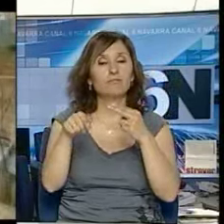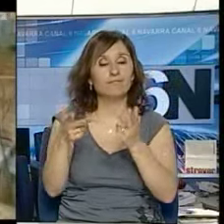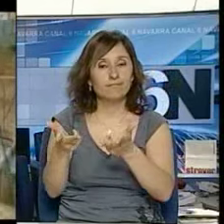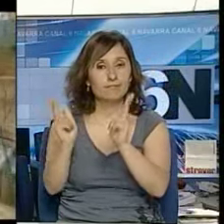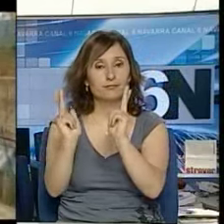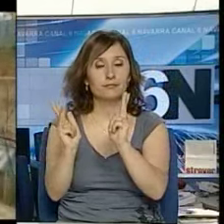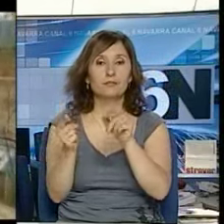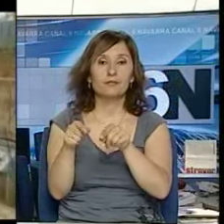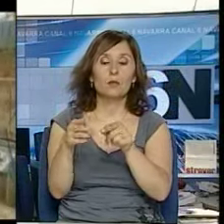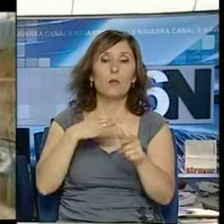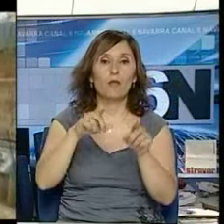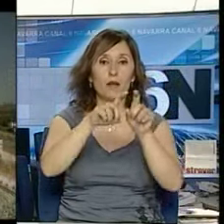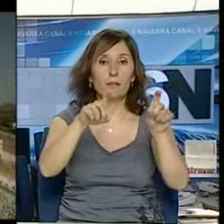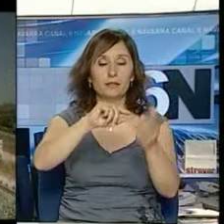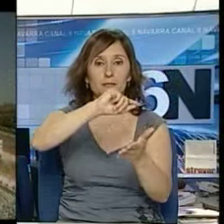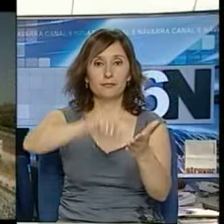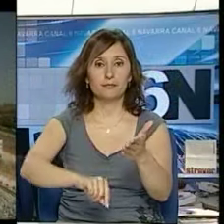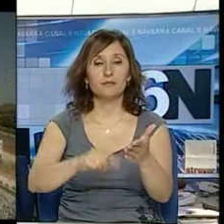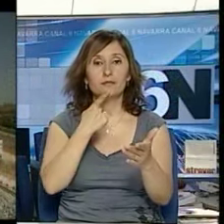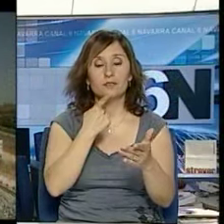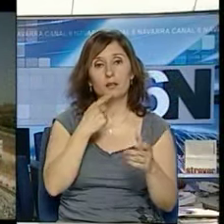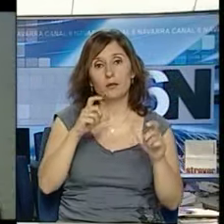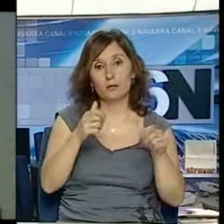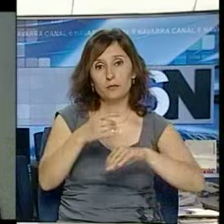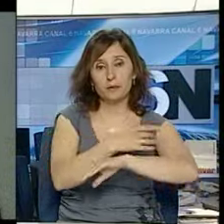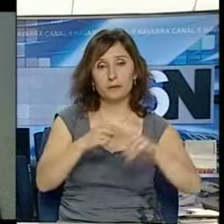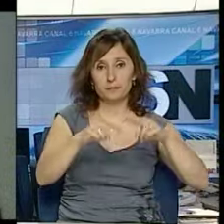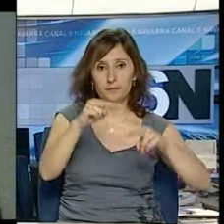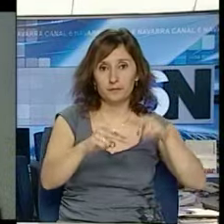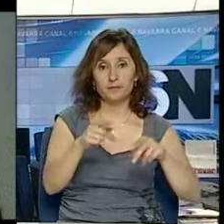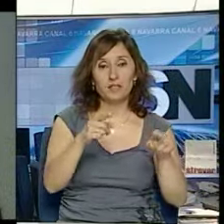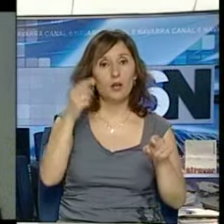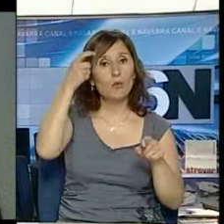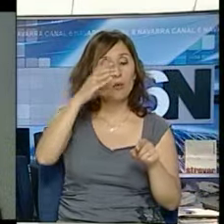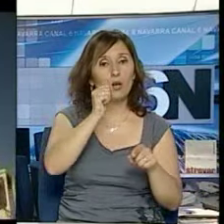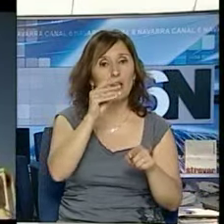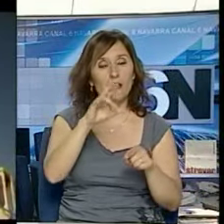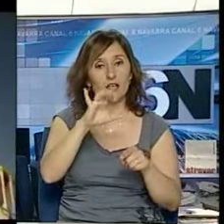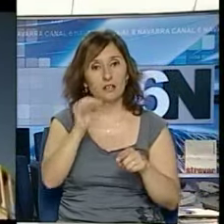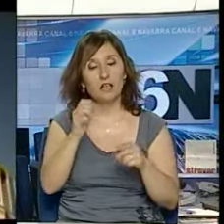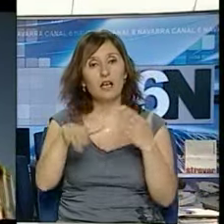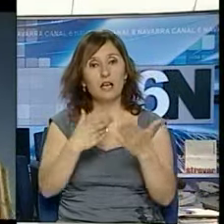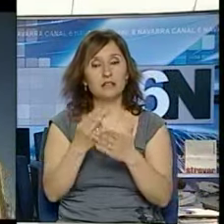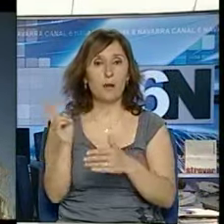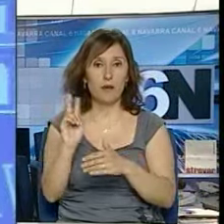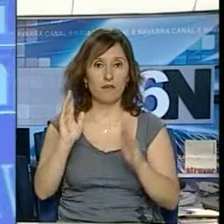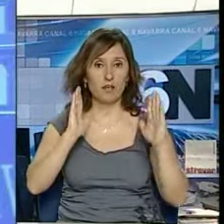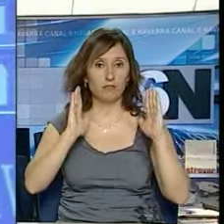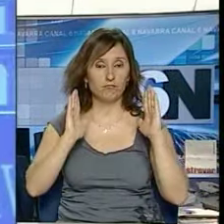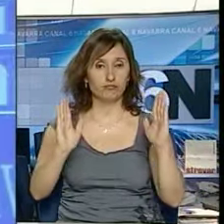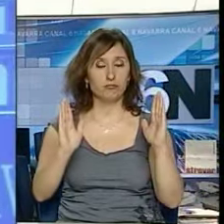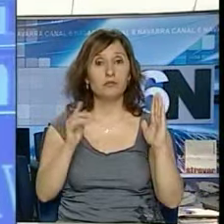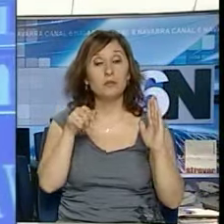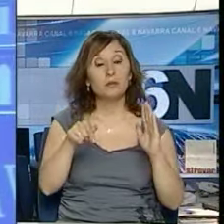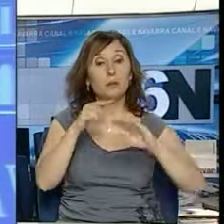para la construcción ferroviaria del subtramo Cadreita-Villafranca, que será la primera obra del corredor cantábrico mediterráneo de alta velocidad. El gobierno